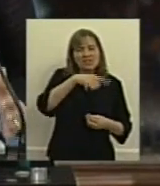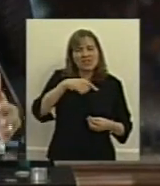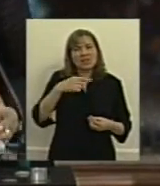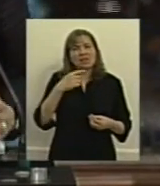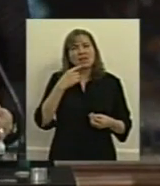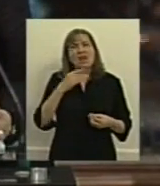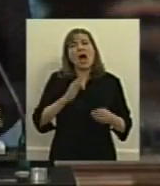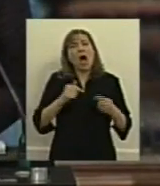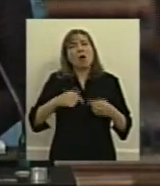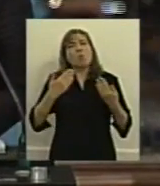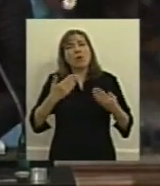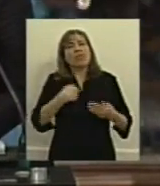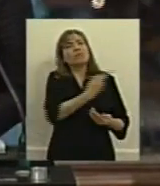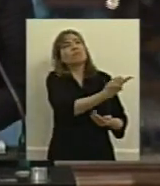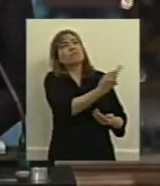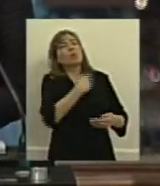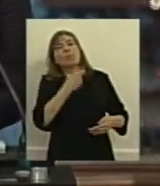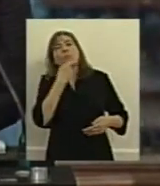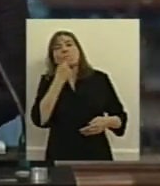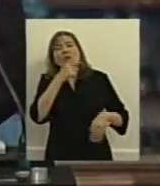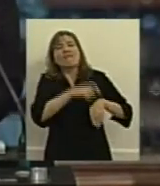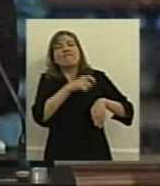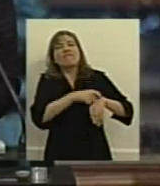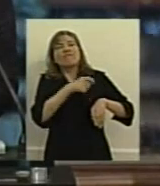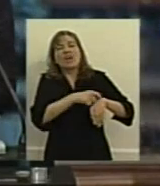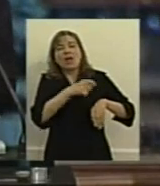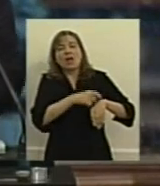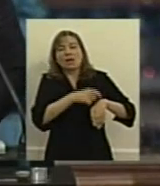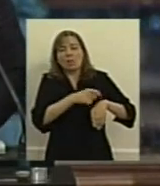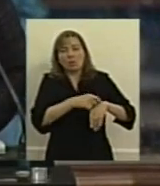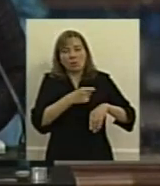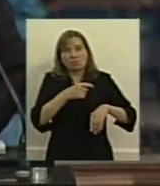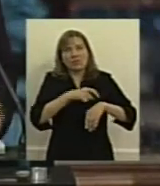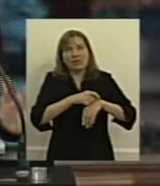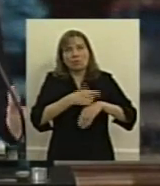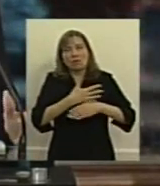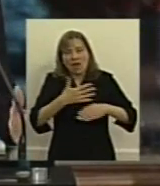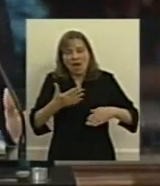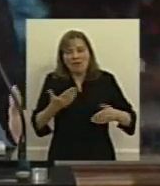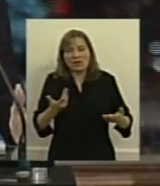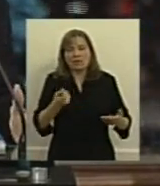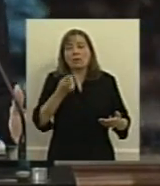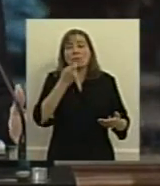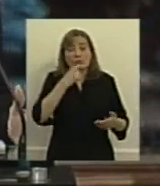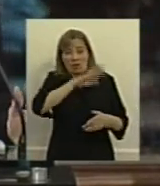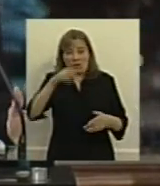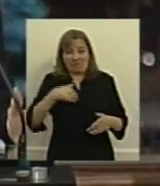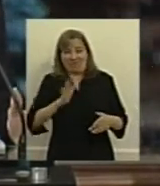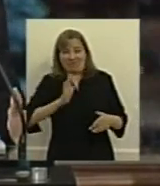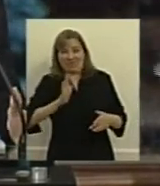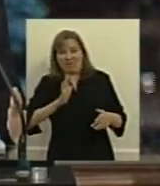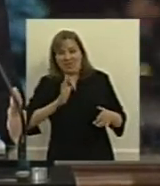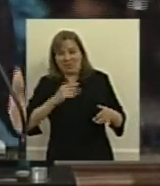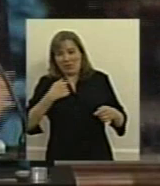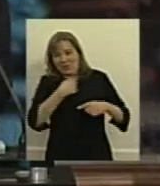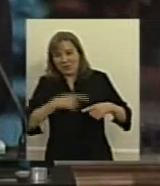afiliarse una persona que está enferma o sea que es una de cosas que más se discutían